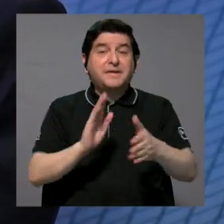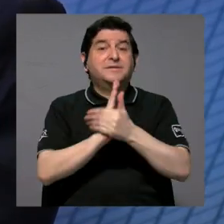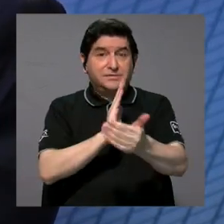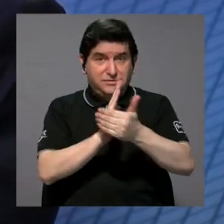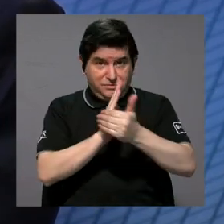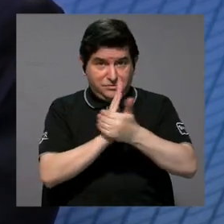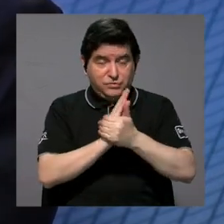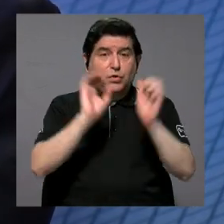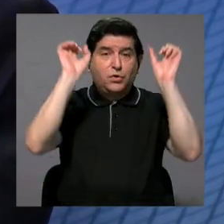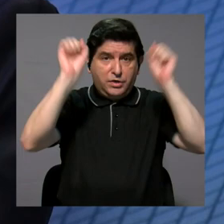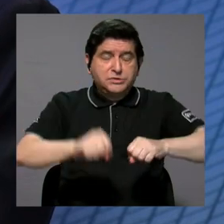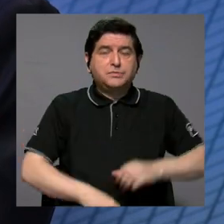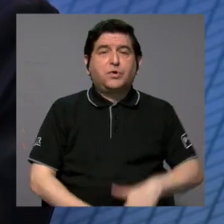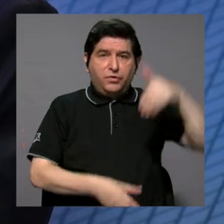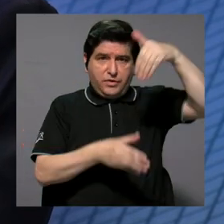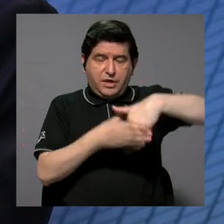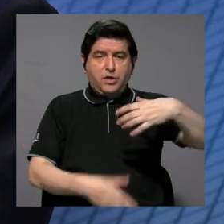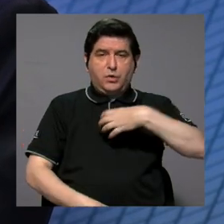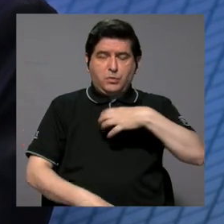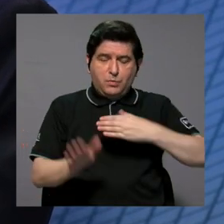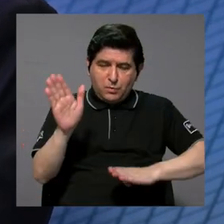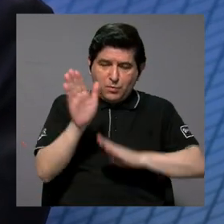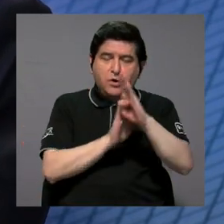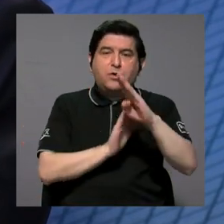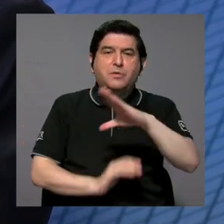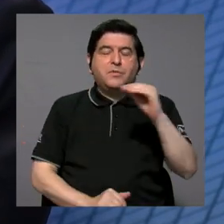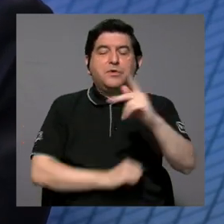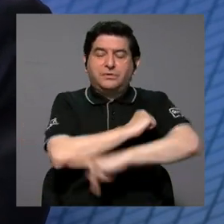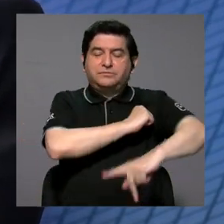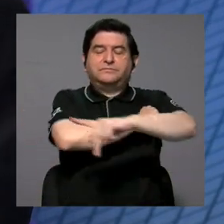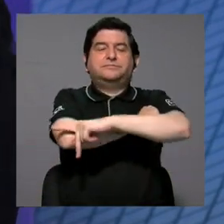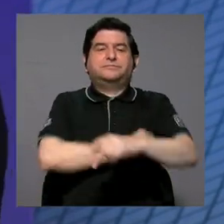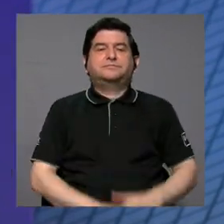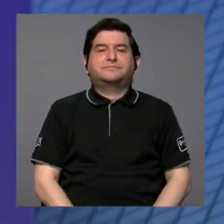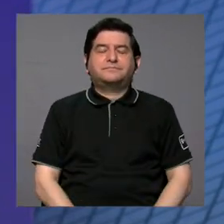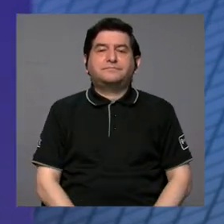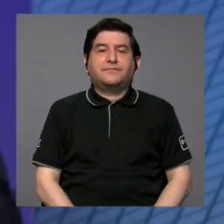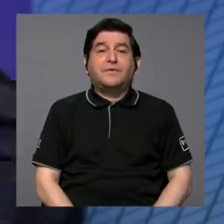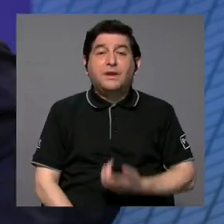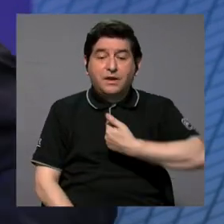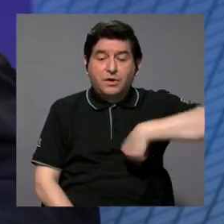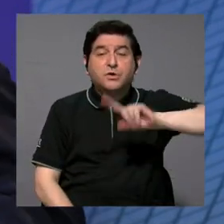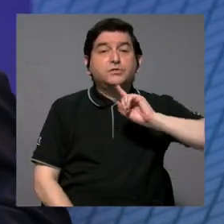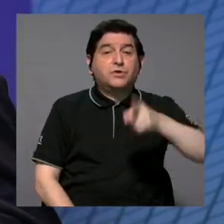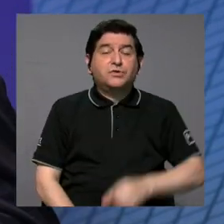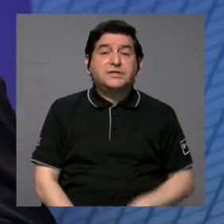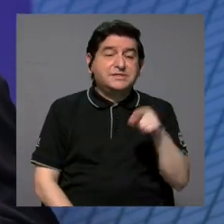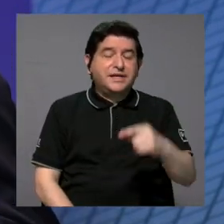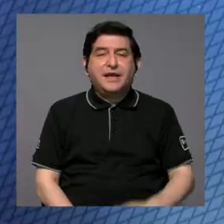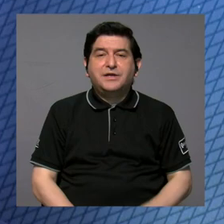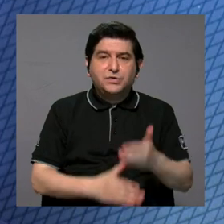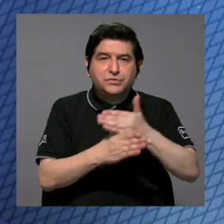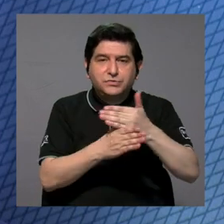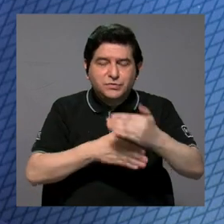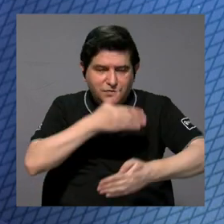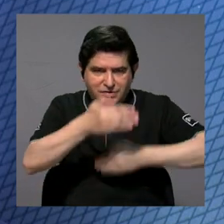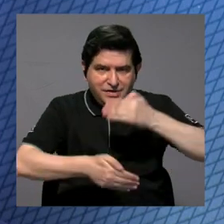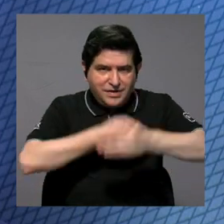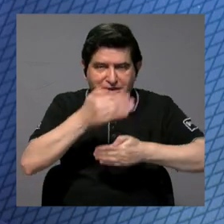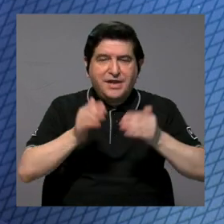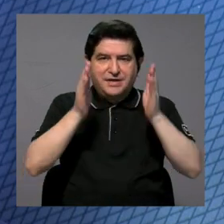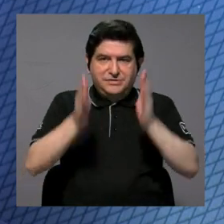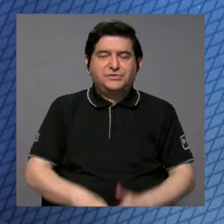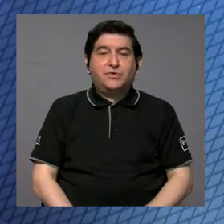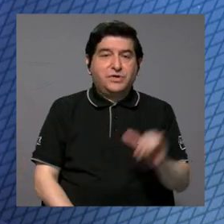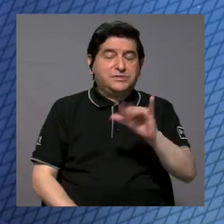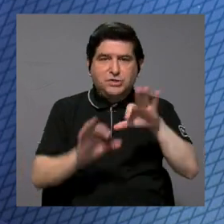capacidades para poder intervenir en su propio desarrollo y en el desarrollo del país. Nosotros decimos que son co-gestores, pero los niños, las niñas y